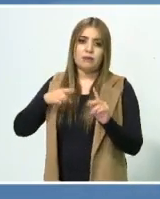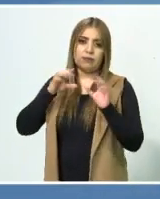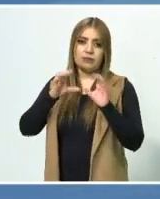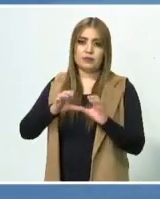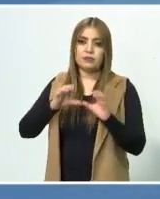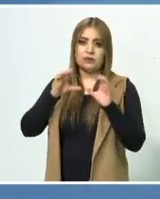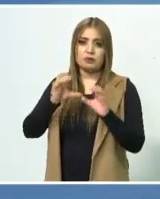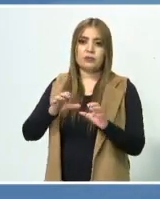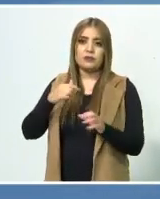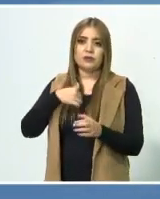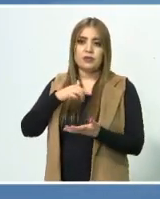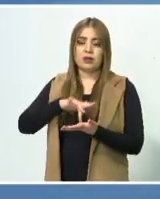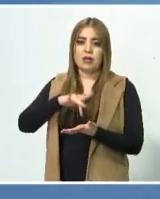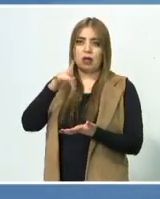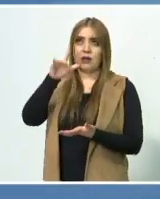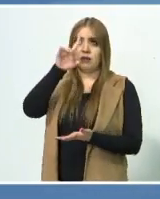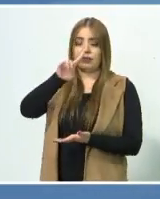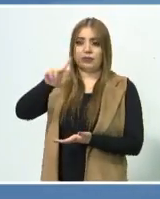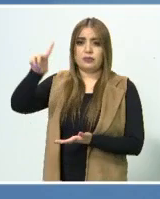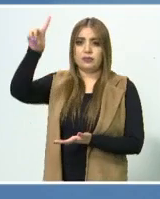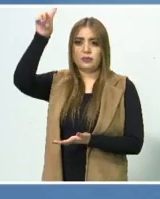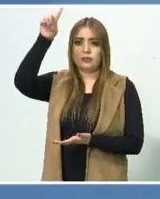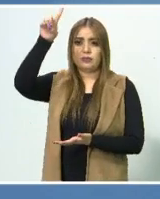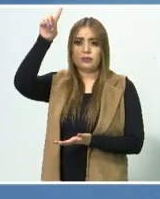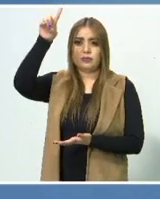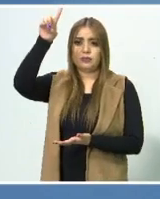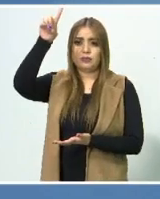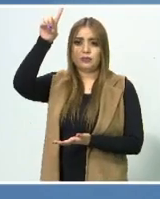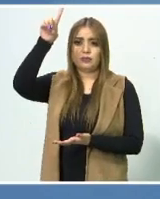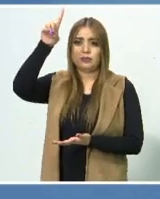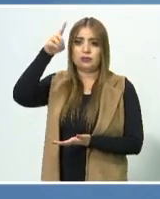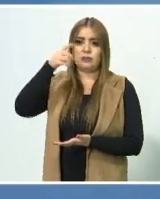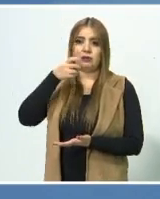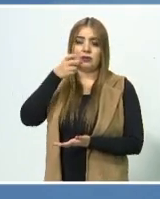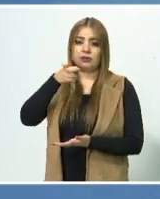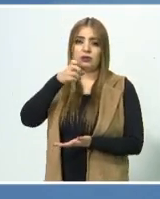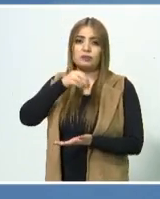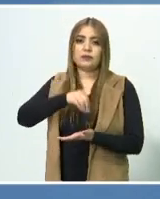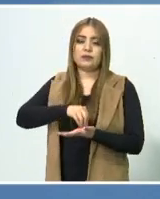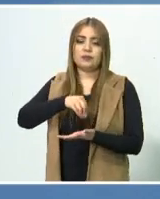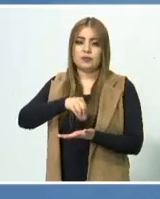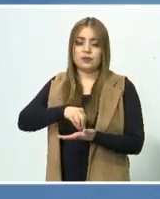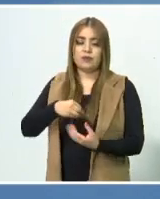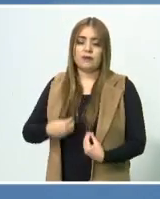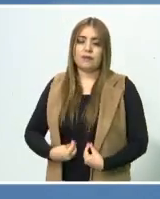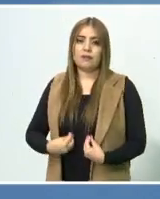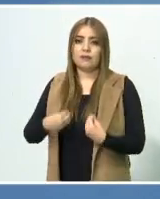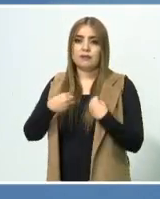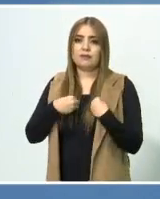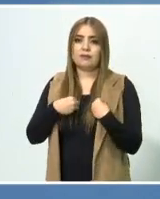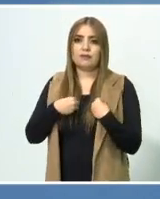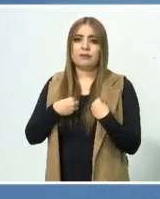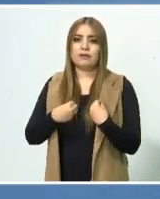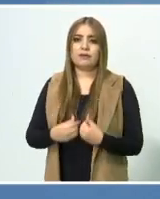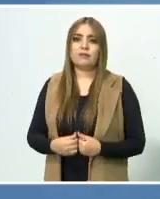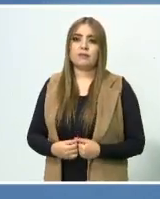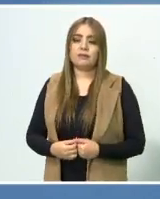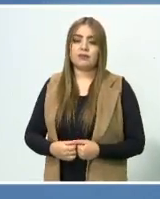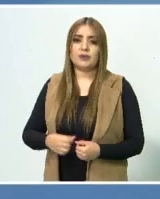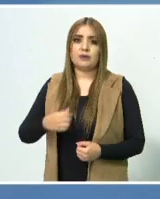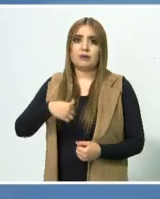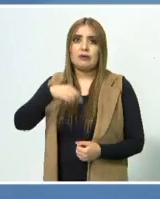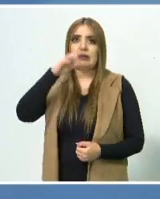Yo estoy agradecido con Dios por la dicha que estoy vivo todavía, cuando muchos pensaban en no estar vivo.